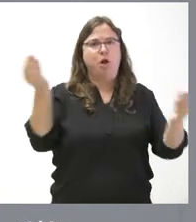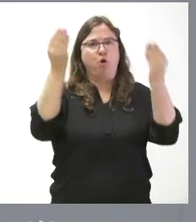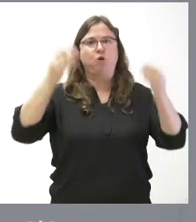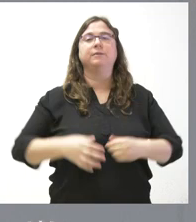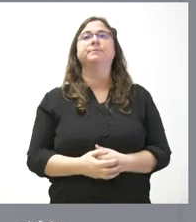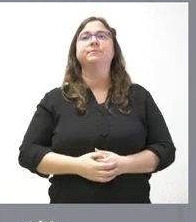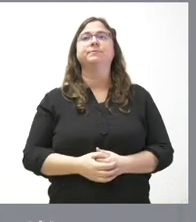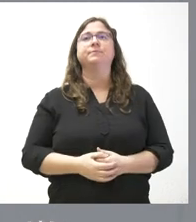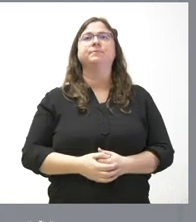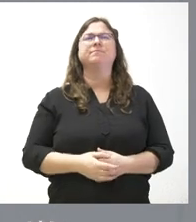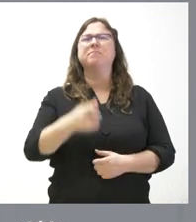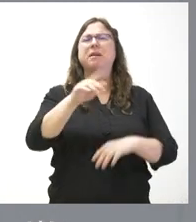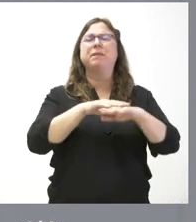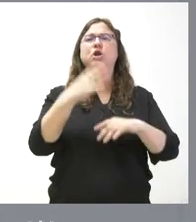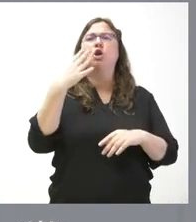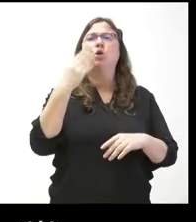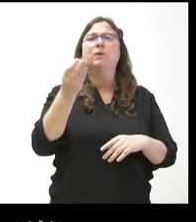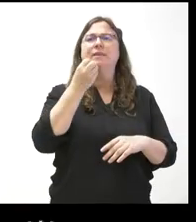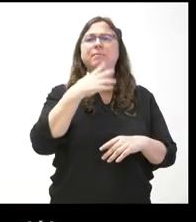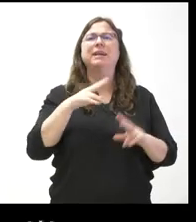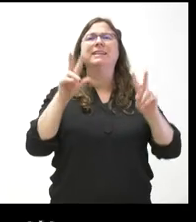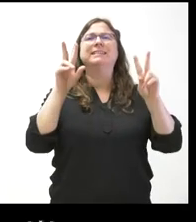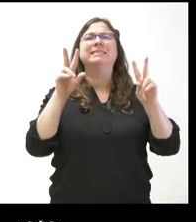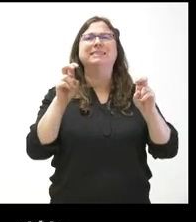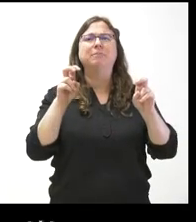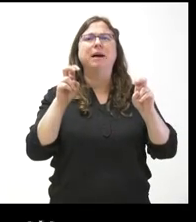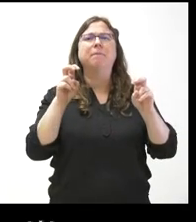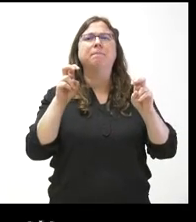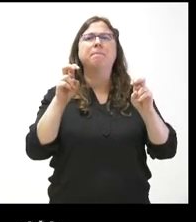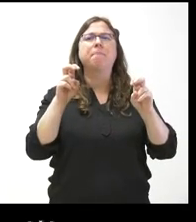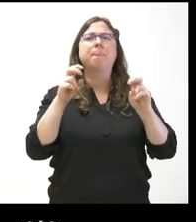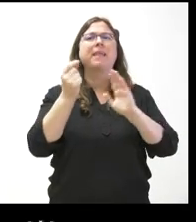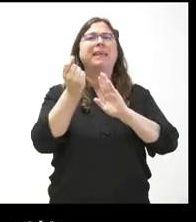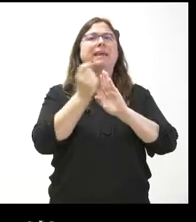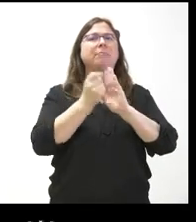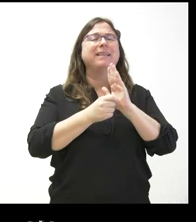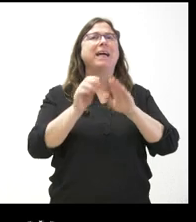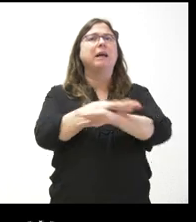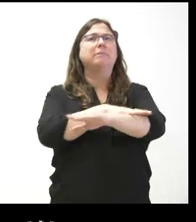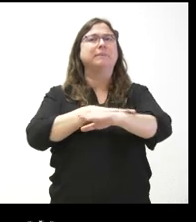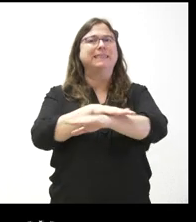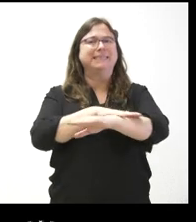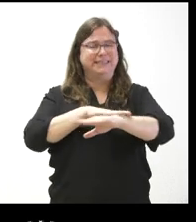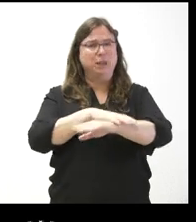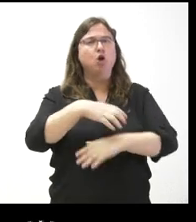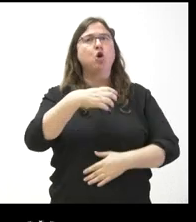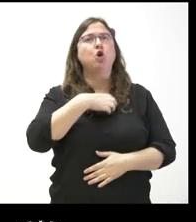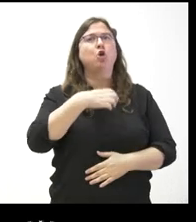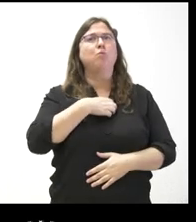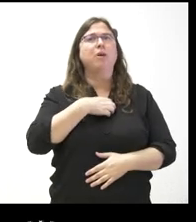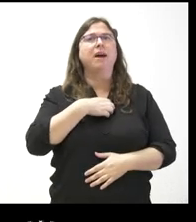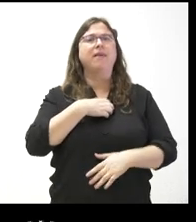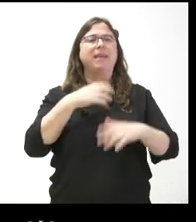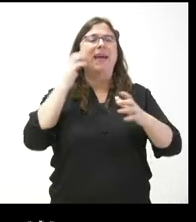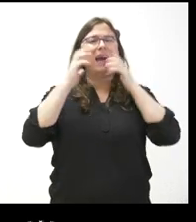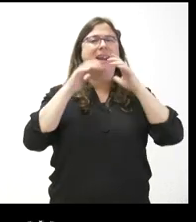Sí, que no he entendido muy bien lo que ha explicado sobre esta medida del ministerio que impide mover el ganado